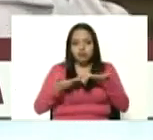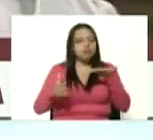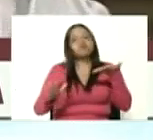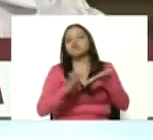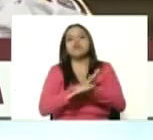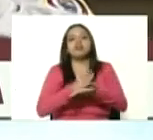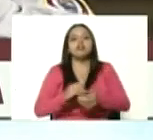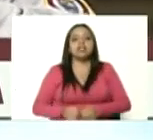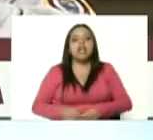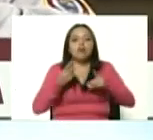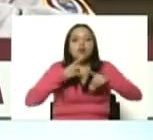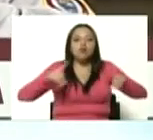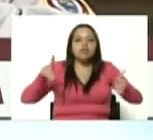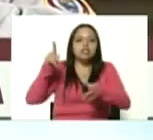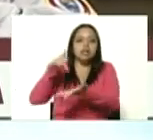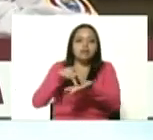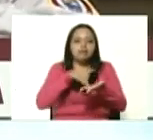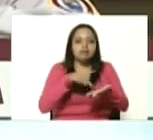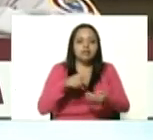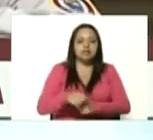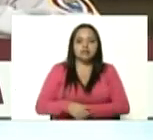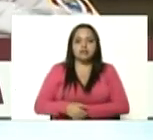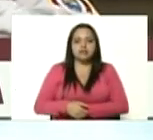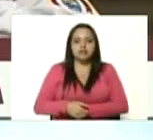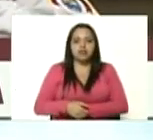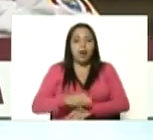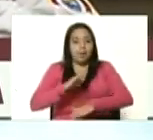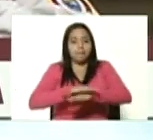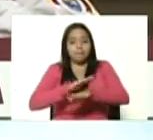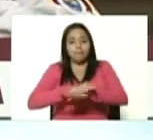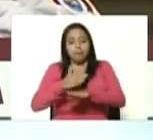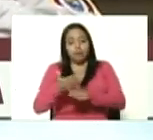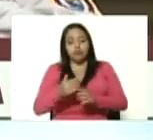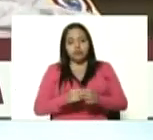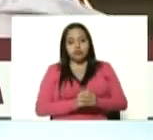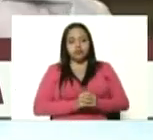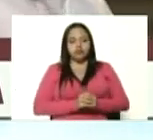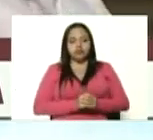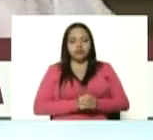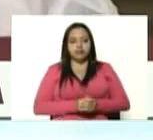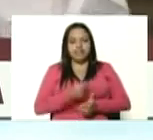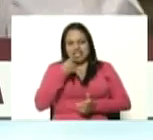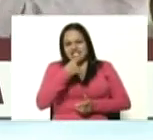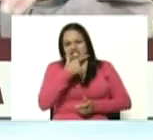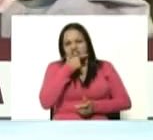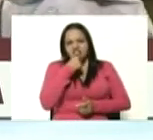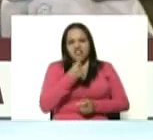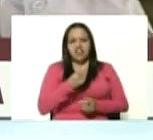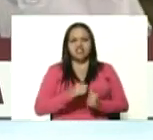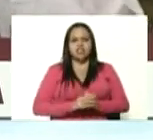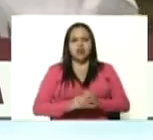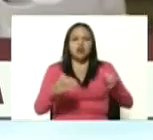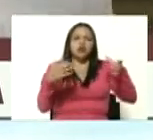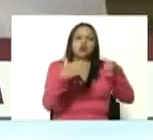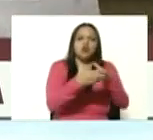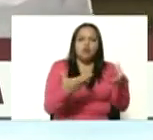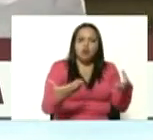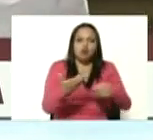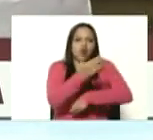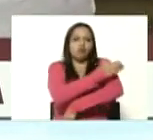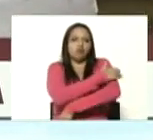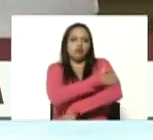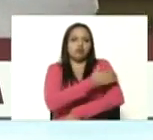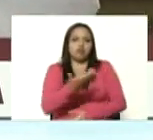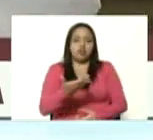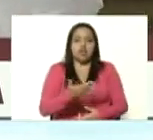democracia protagónica mi comandante en jefe porque se dice se dice fácil una oligarquía como que si fueran